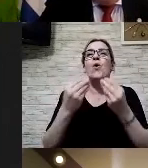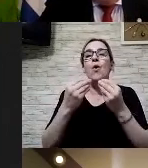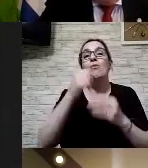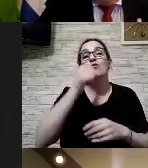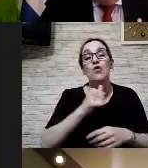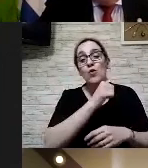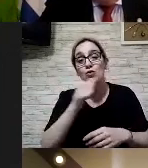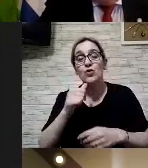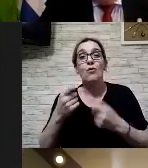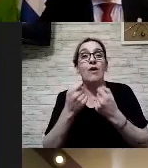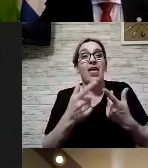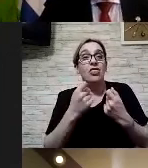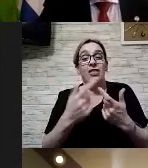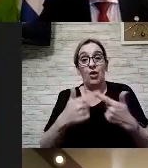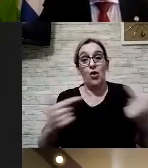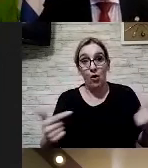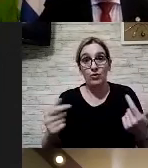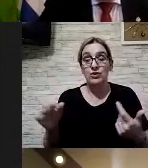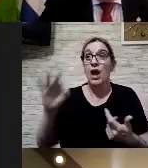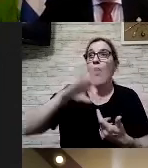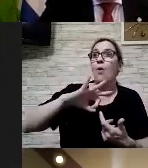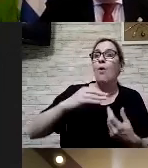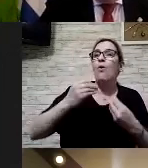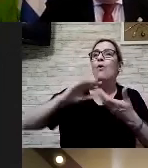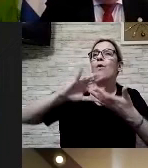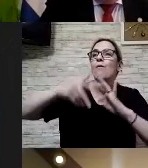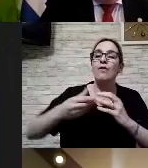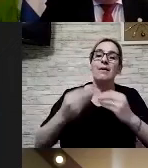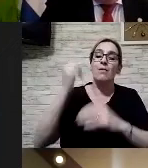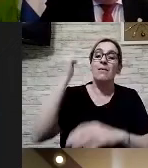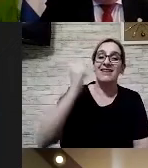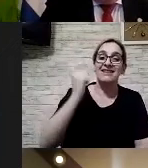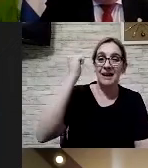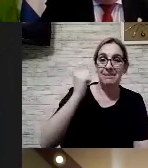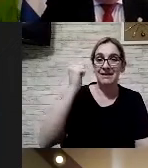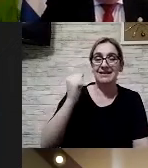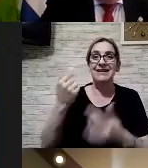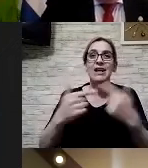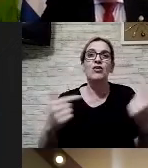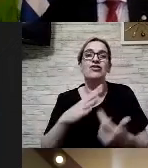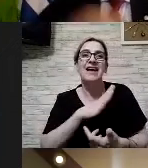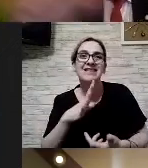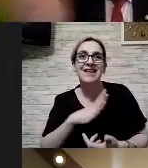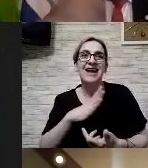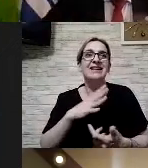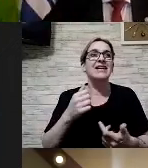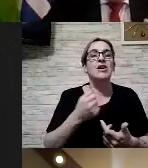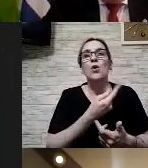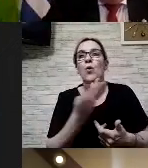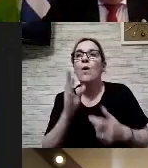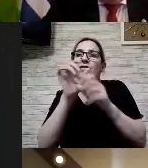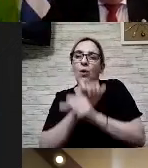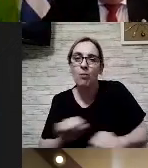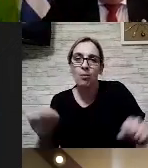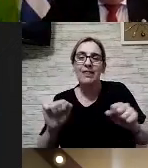recursos a través de qué medios de transporte qué costos tiene cuán sustentable esto puede ser pero